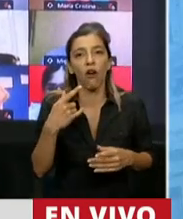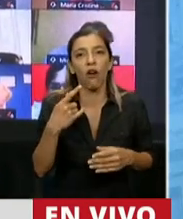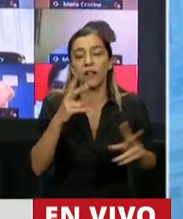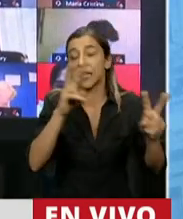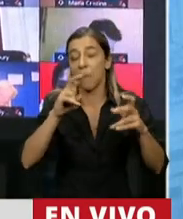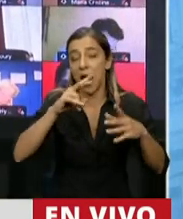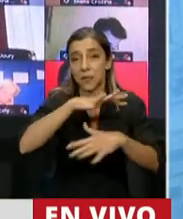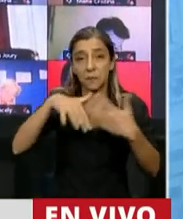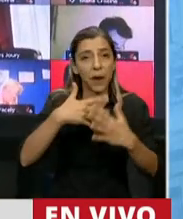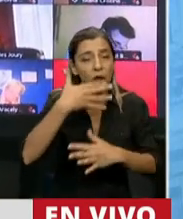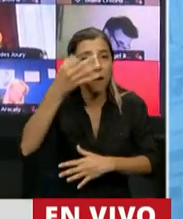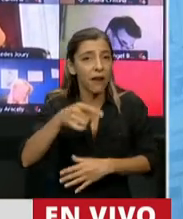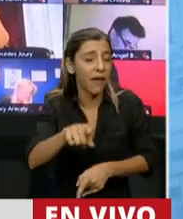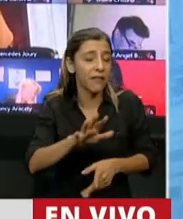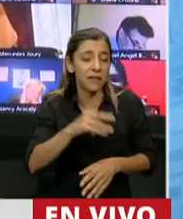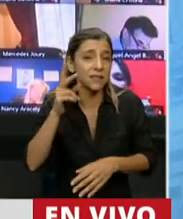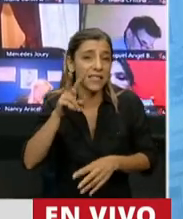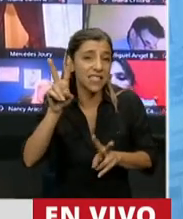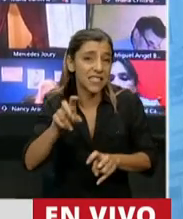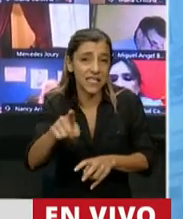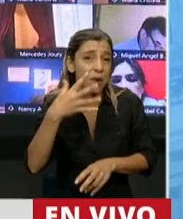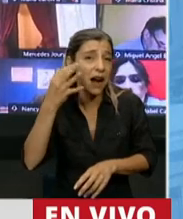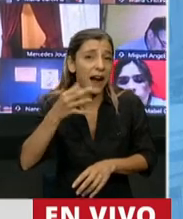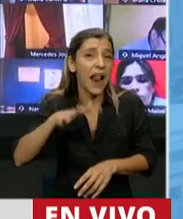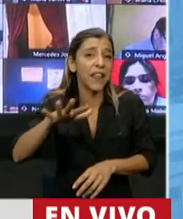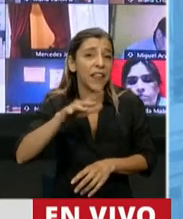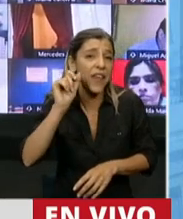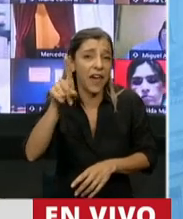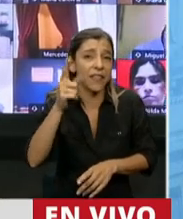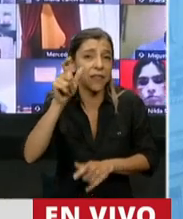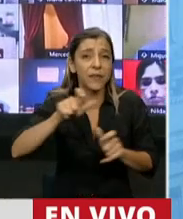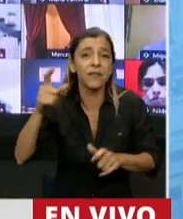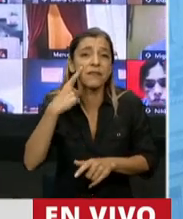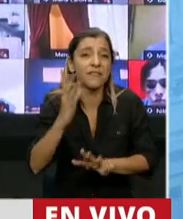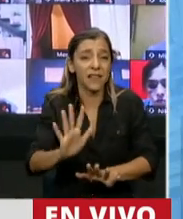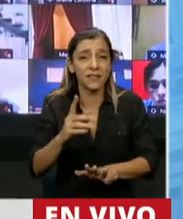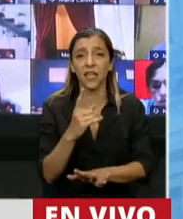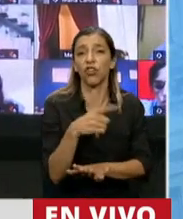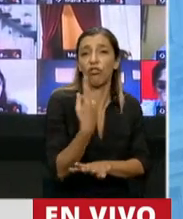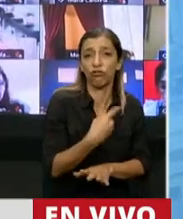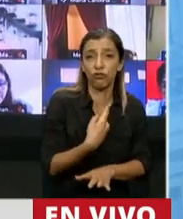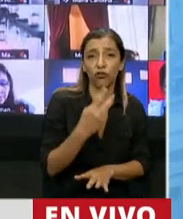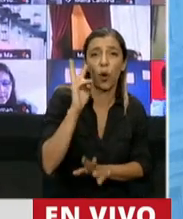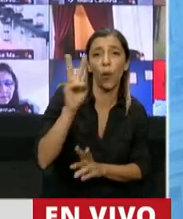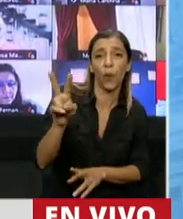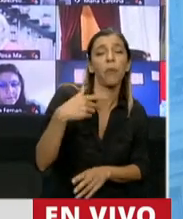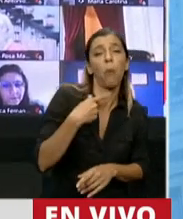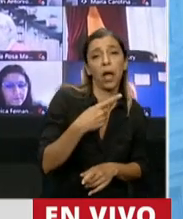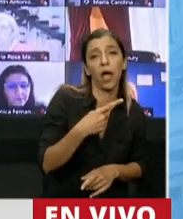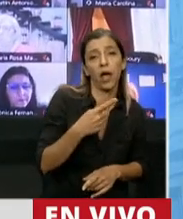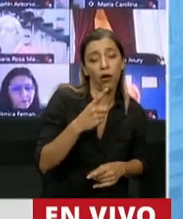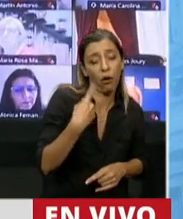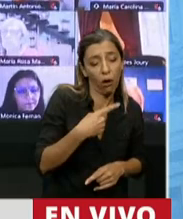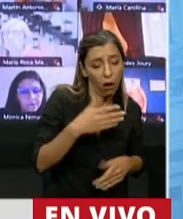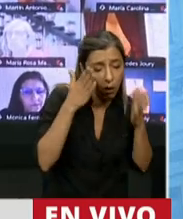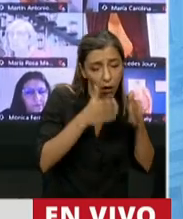porque esos son los problemas reales de la gente. Los problemas reales de la gente pasan por otro lado y nosotros seguimos viendo cómo es el agujero del mate.